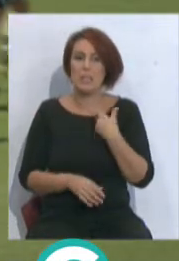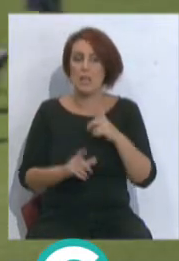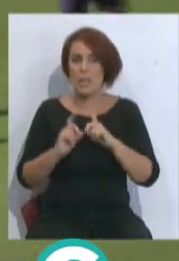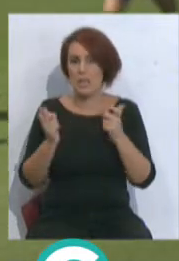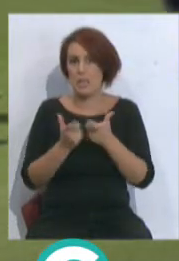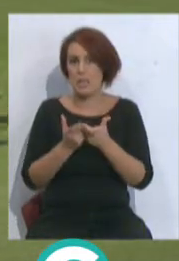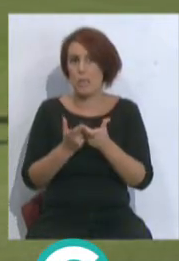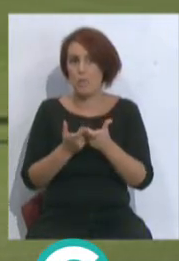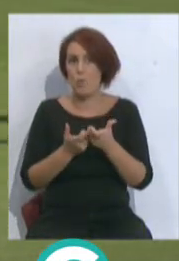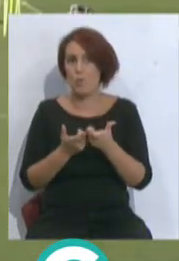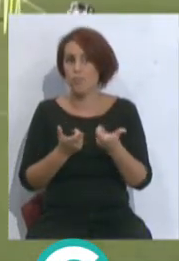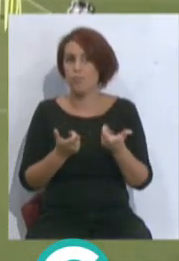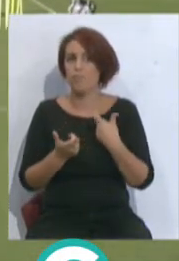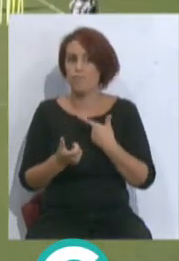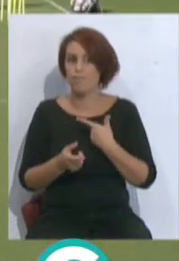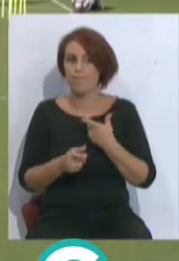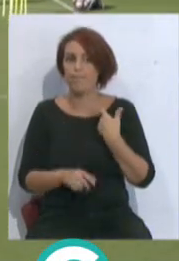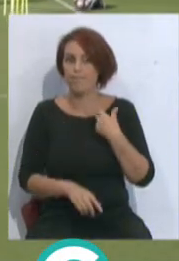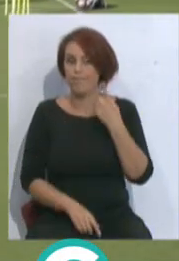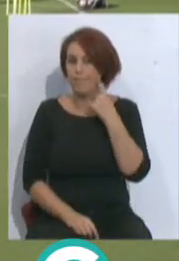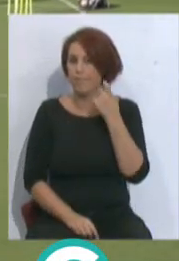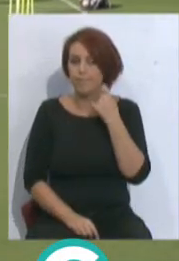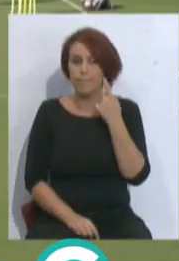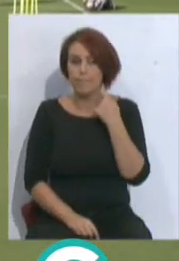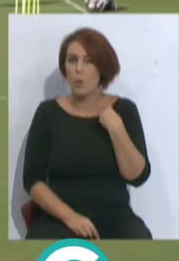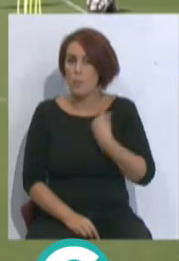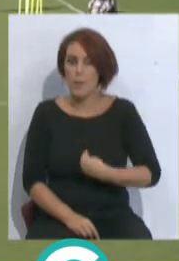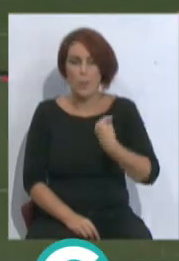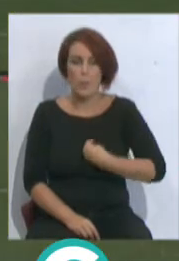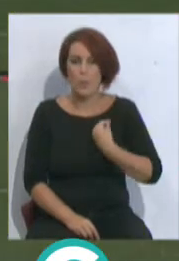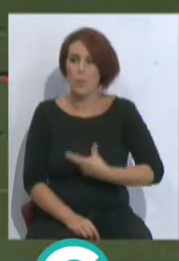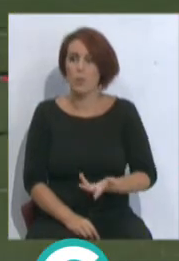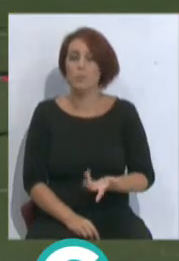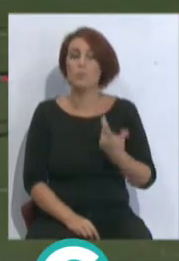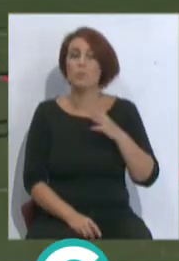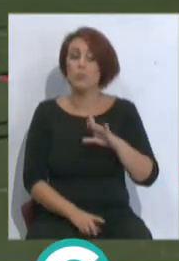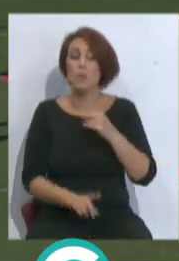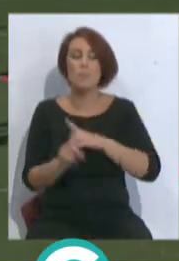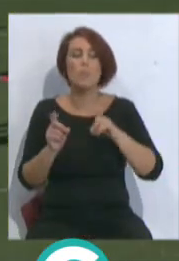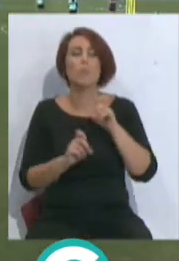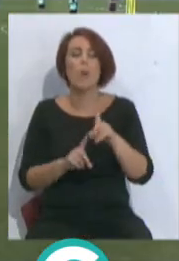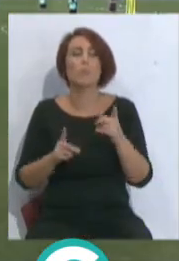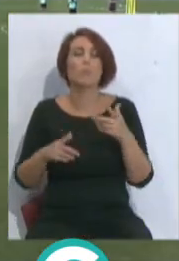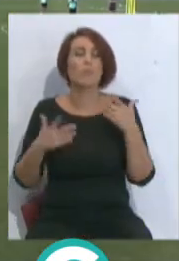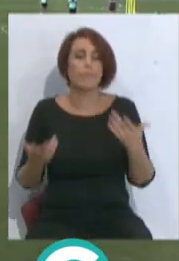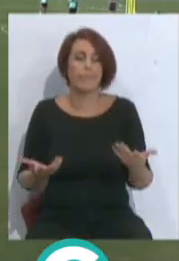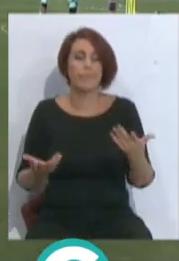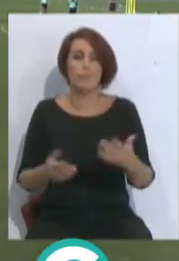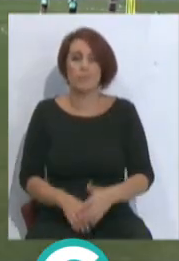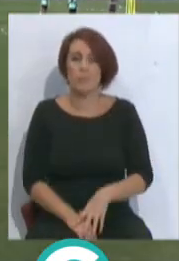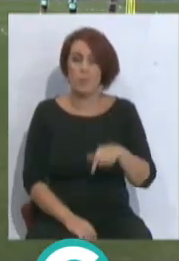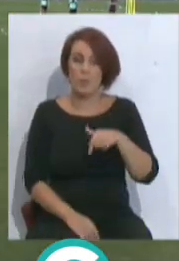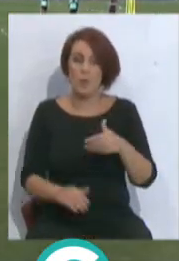once inicial que actualmente. Claro, pero una de las preguntas que lanzo yo es, en estas